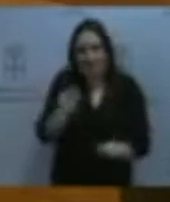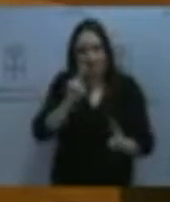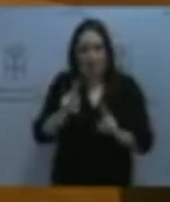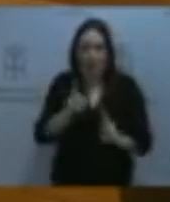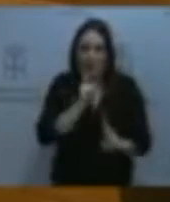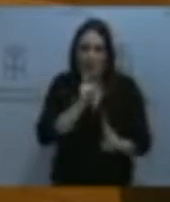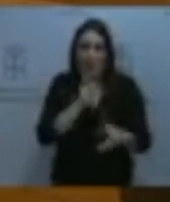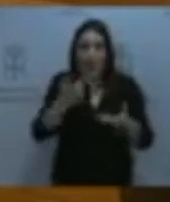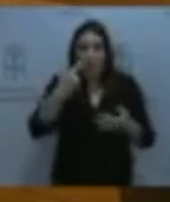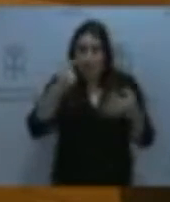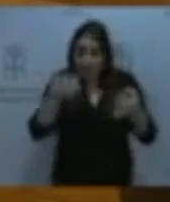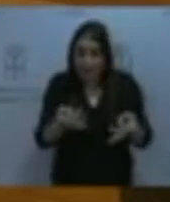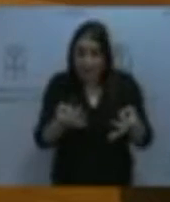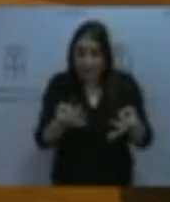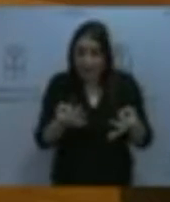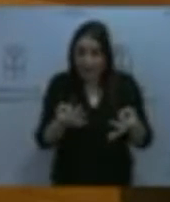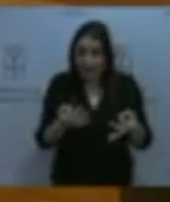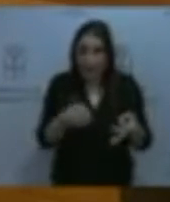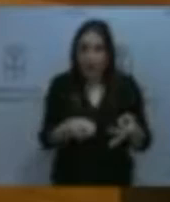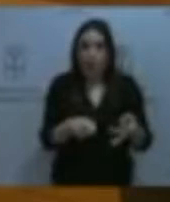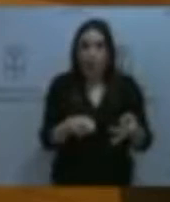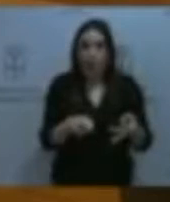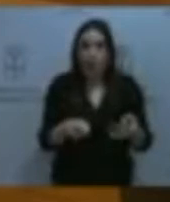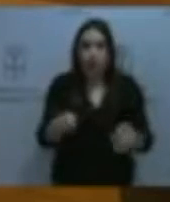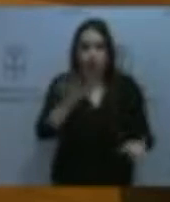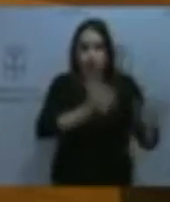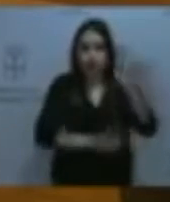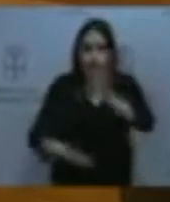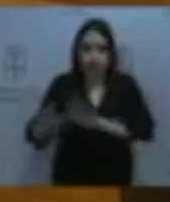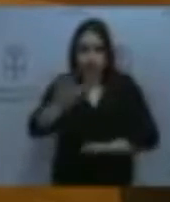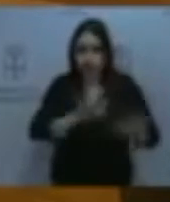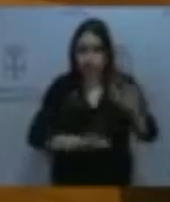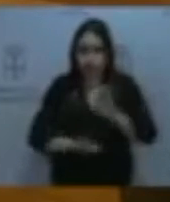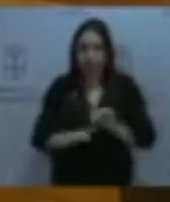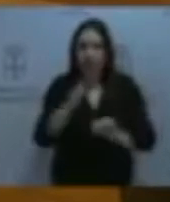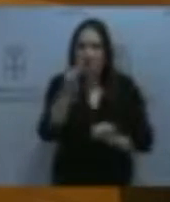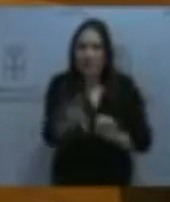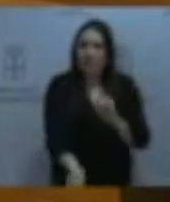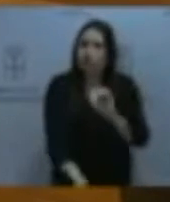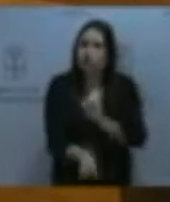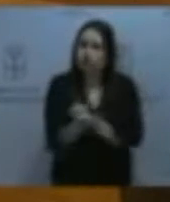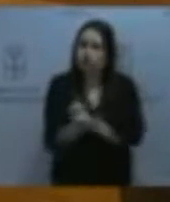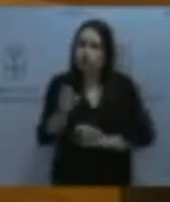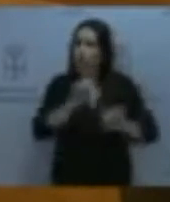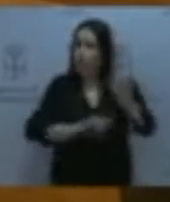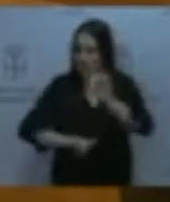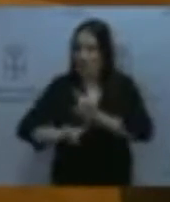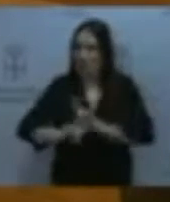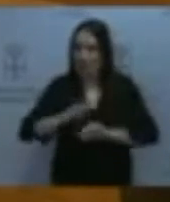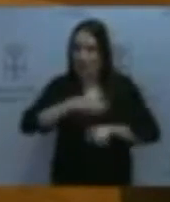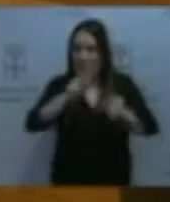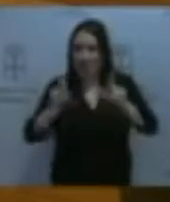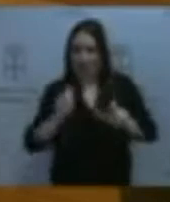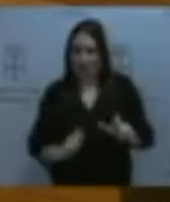como decimos, na práctica está resultando bastante caótico y generou bastantes trastornos a los profesionales.